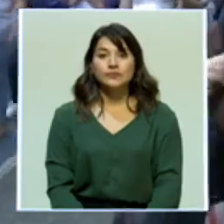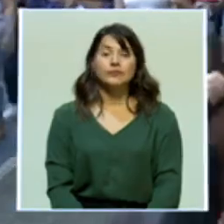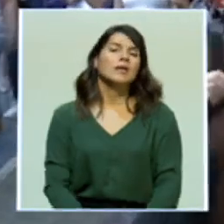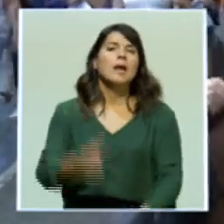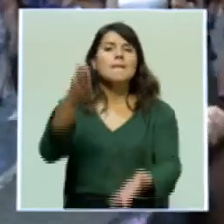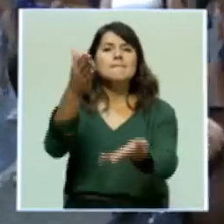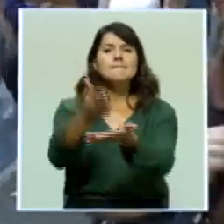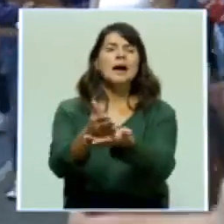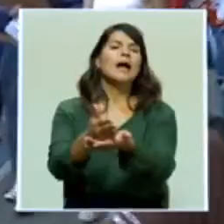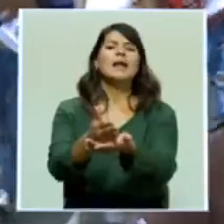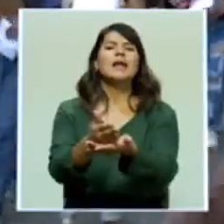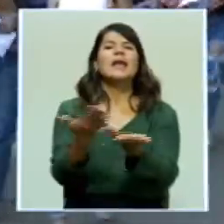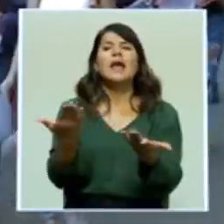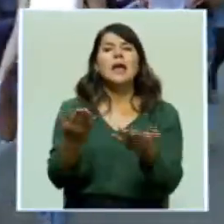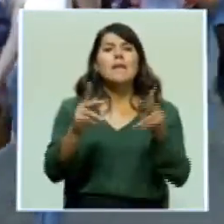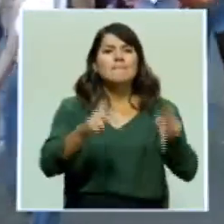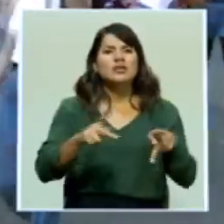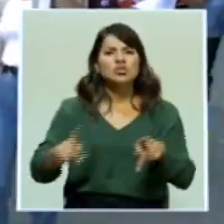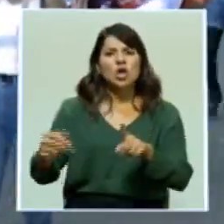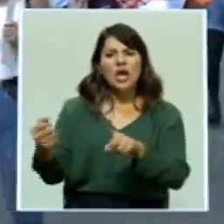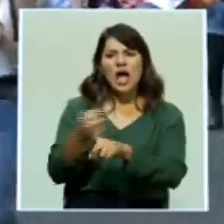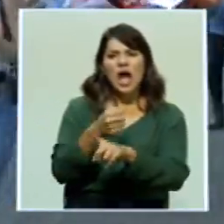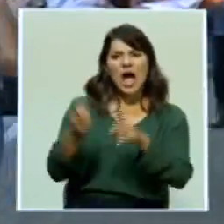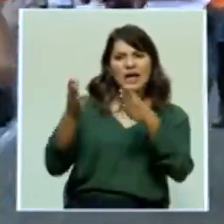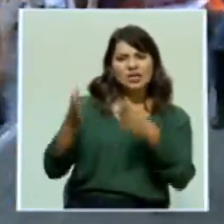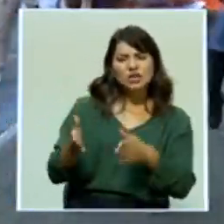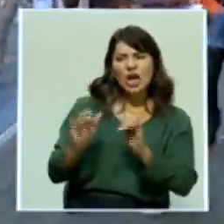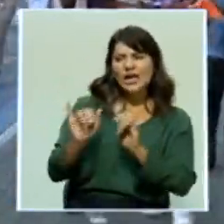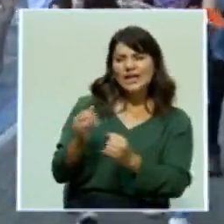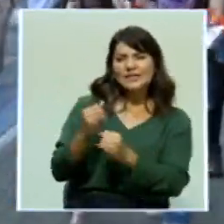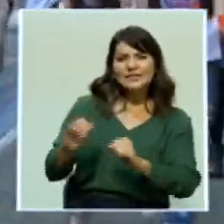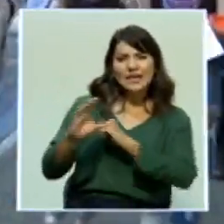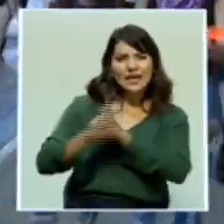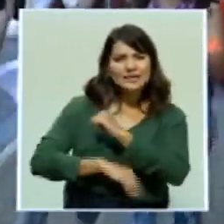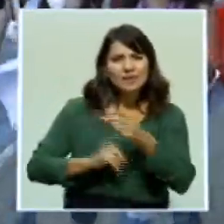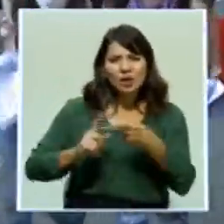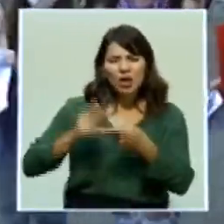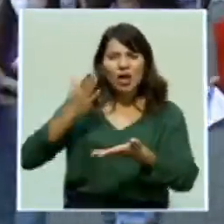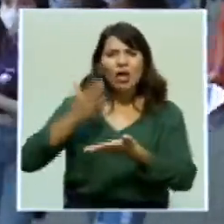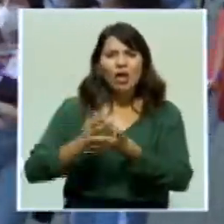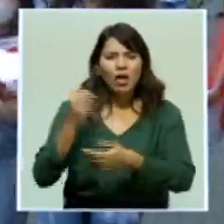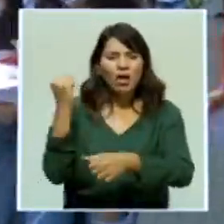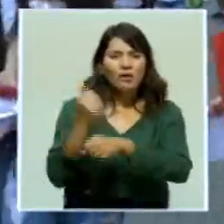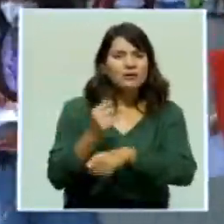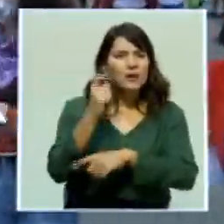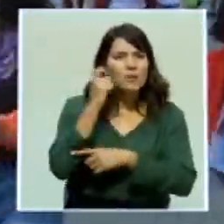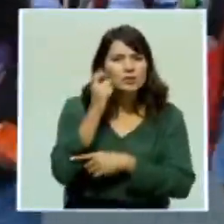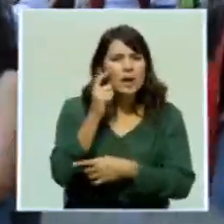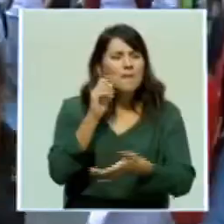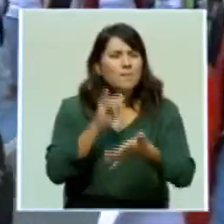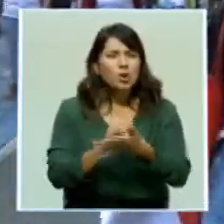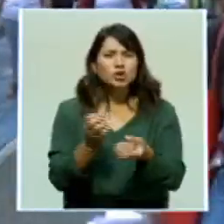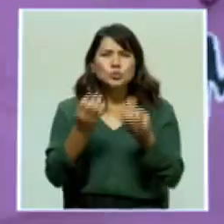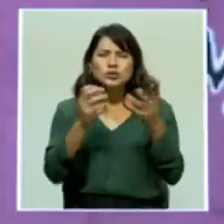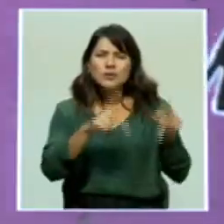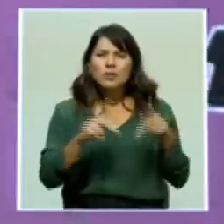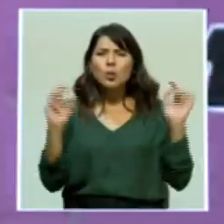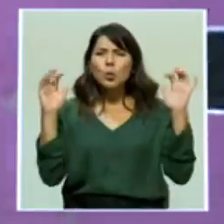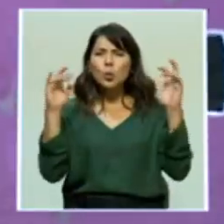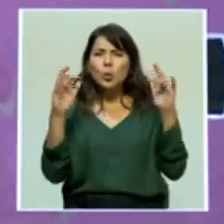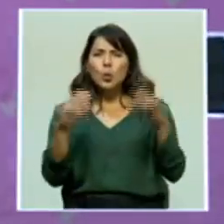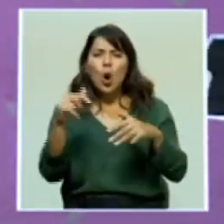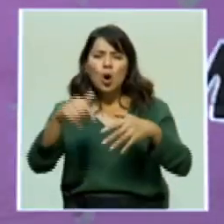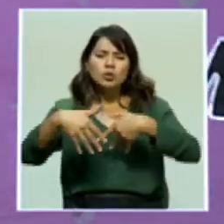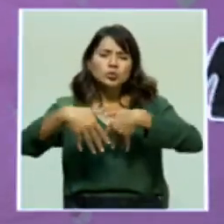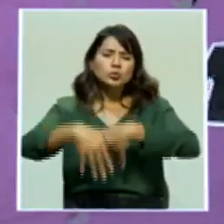alto a la impunidad, a la violencia de género y al asesinato de mujeres fue el motivo que hizo a cientos de personas unirse a la convocatoria de la marcha de este